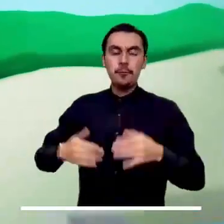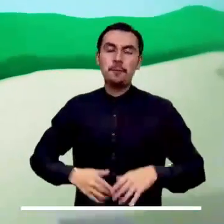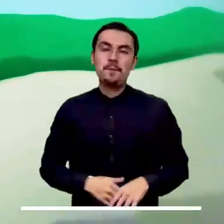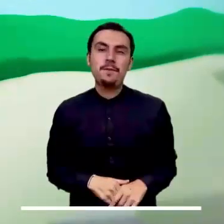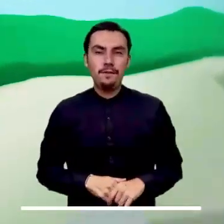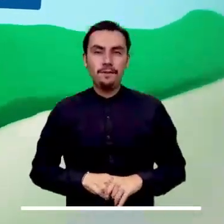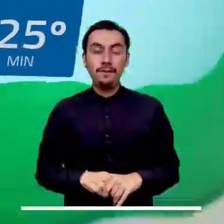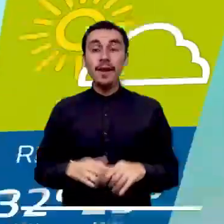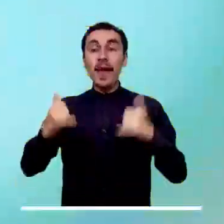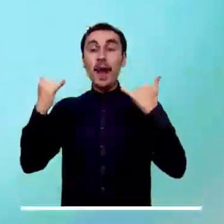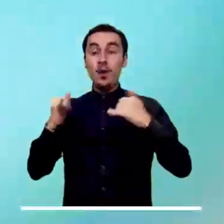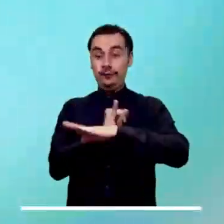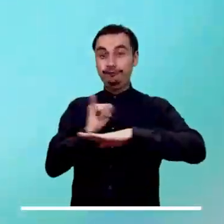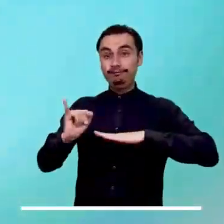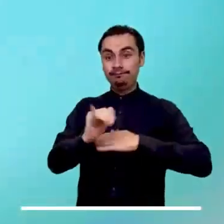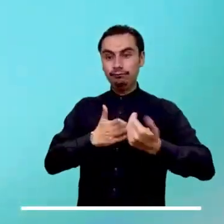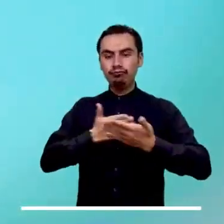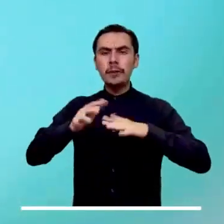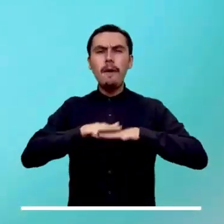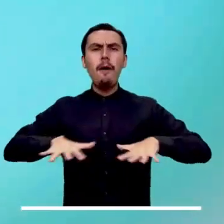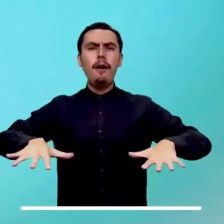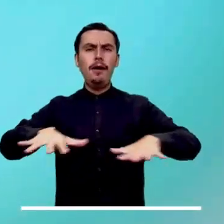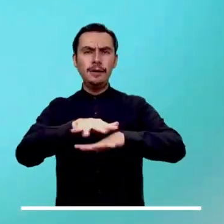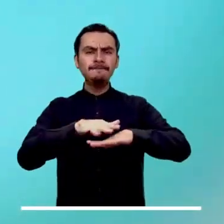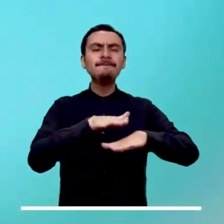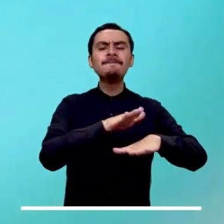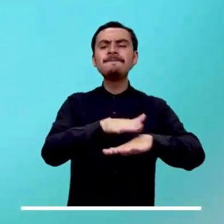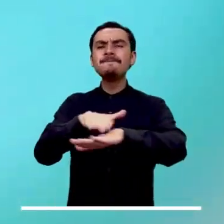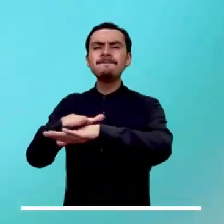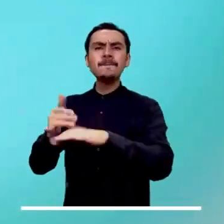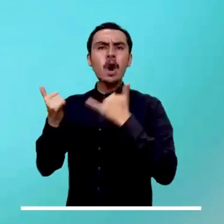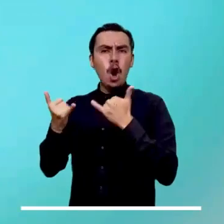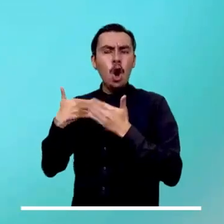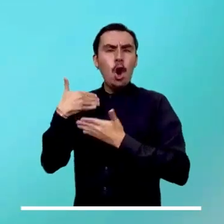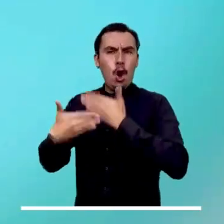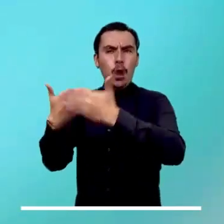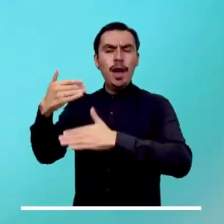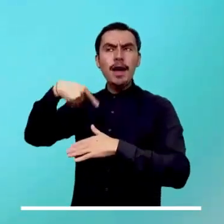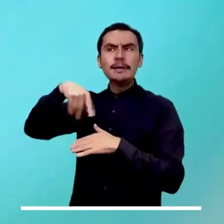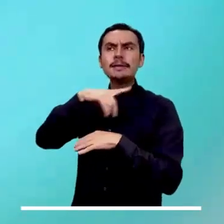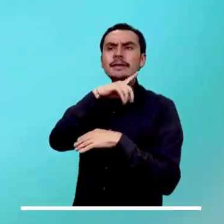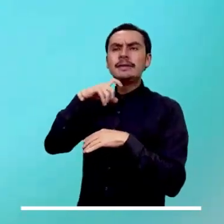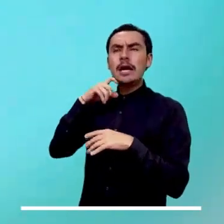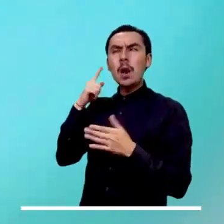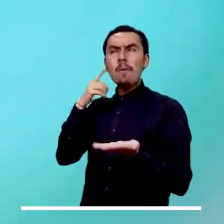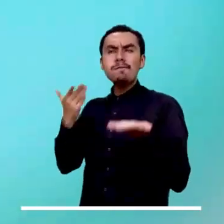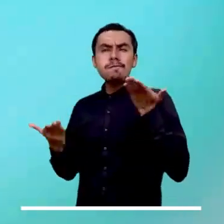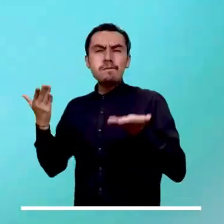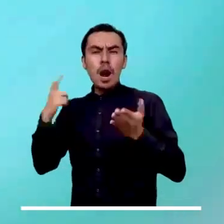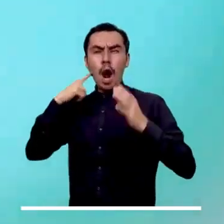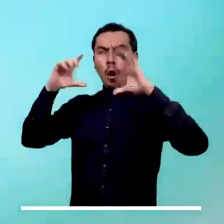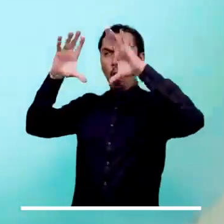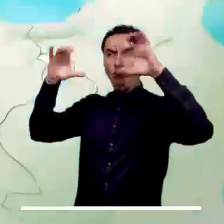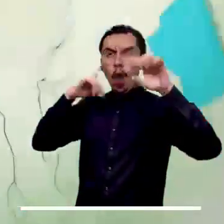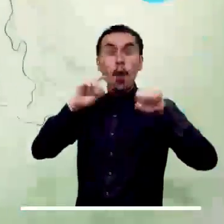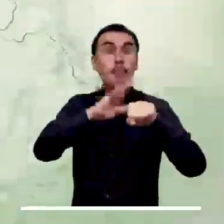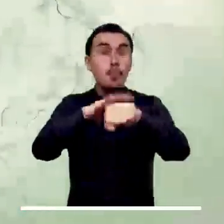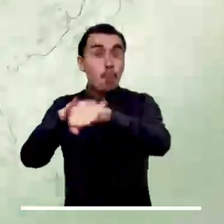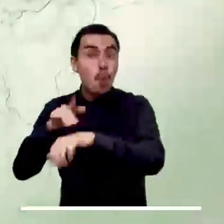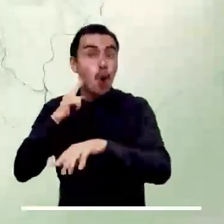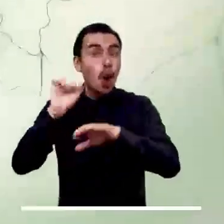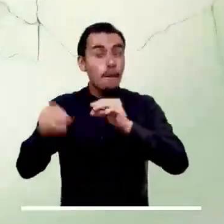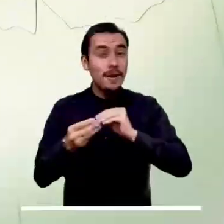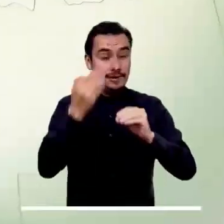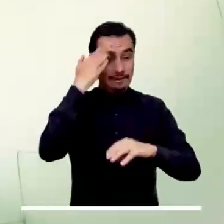Magdalena. Para las islas del archipiélago de San Andrés y Providencia, se pronóstica una mañana con cielo parcialmente cubierto,